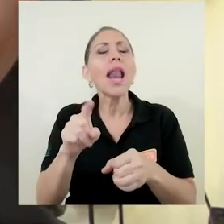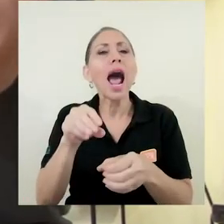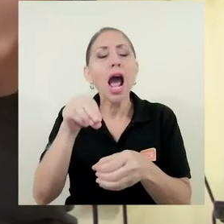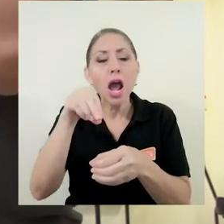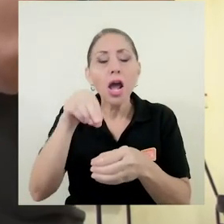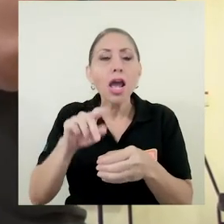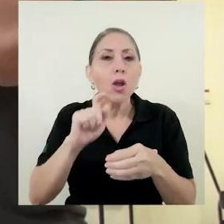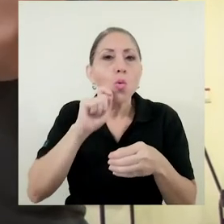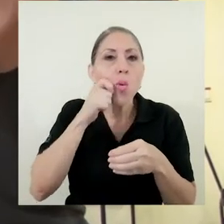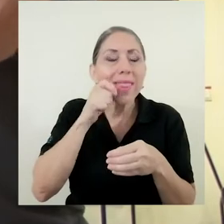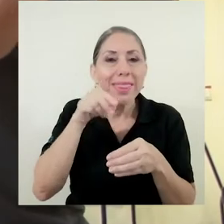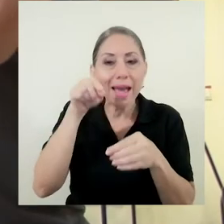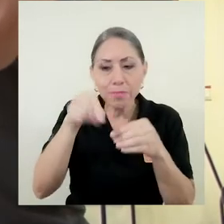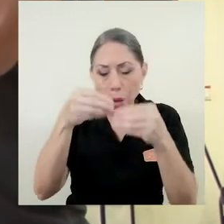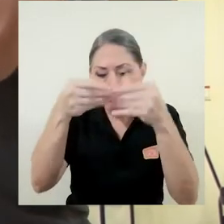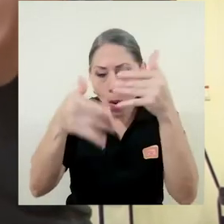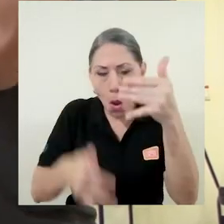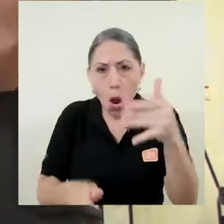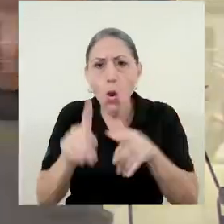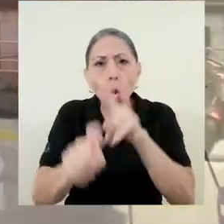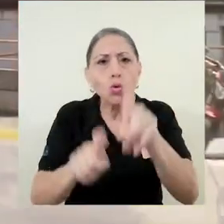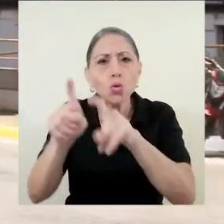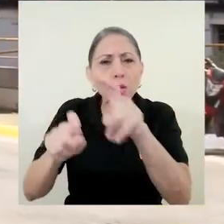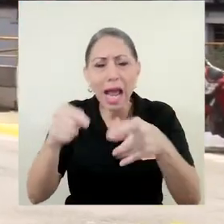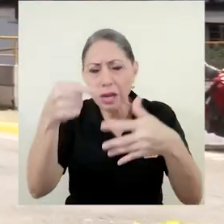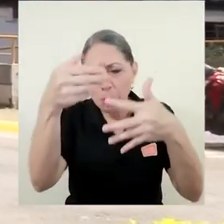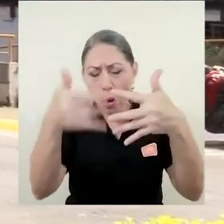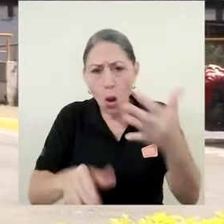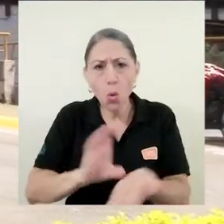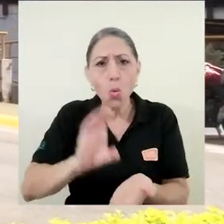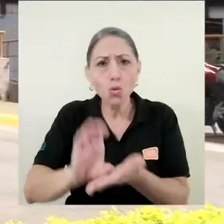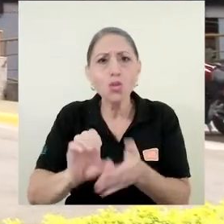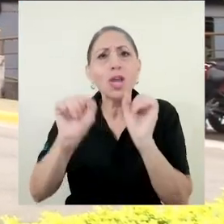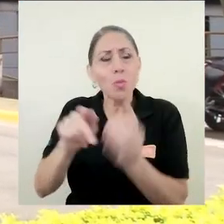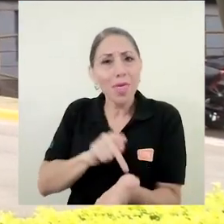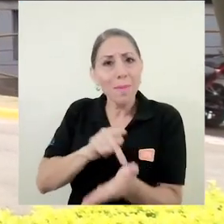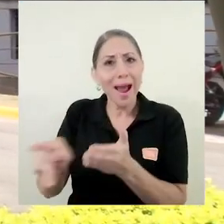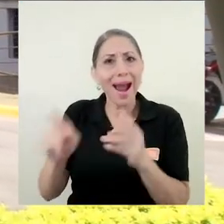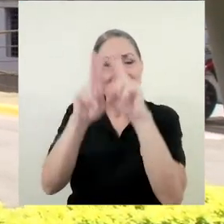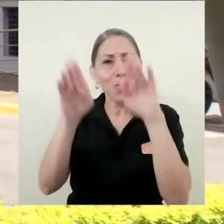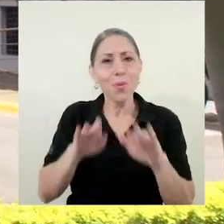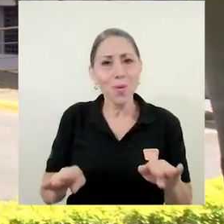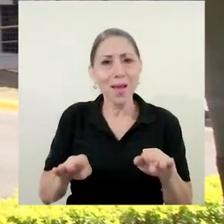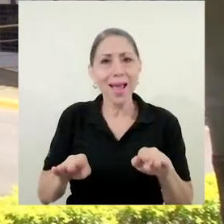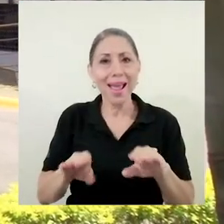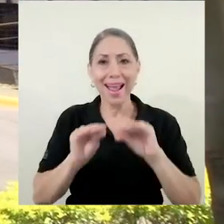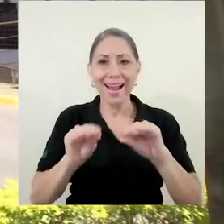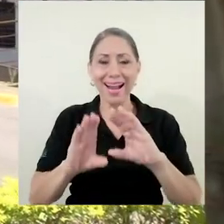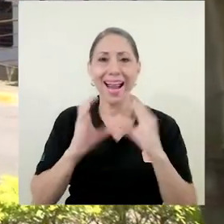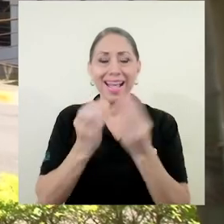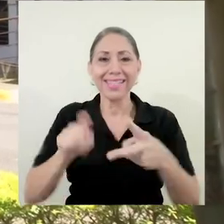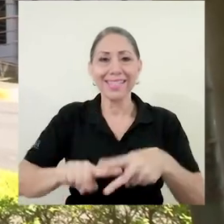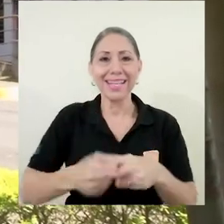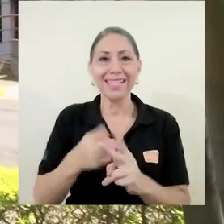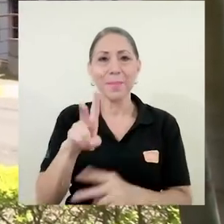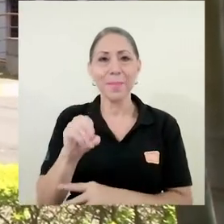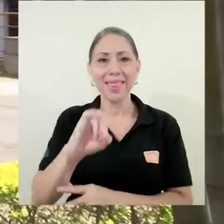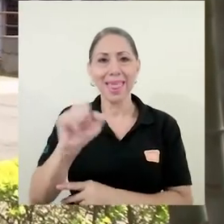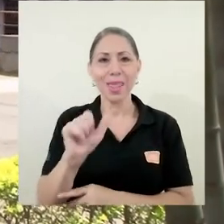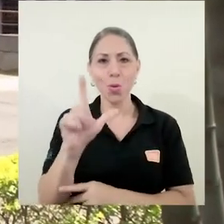consultar el catálogo de cursos y pagar por medio de la plataforma. Las clases inician el 20 de julio.